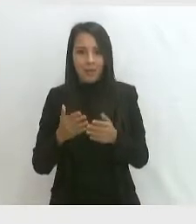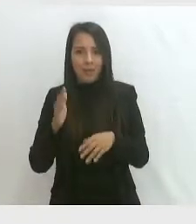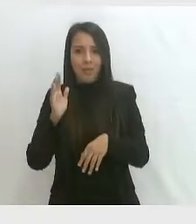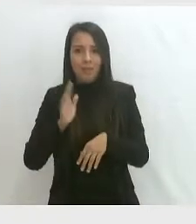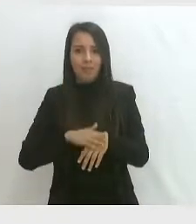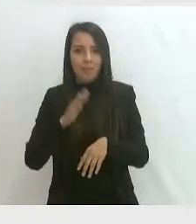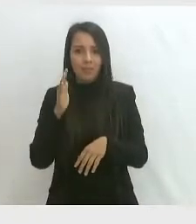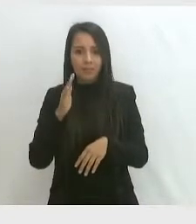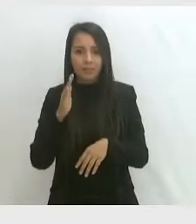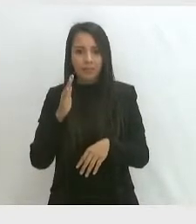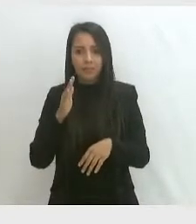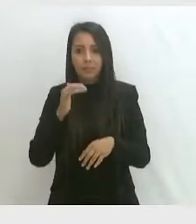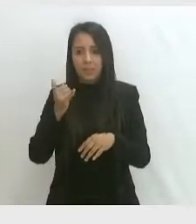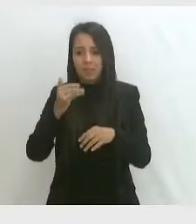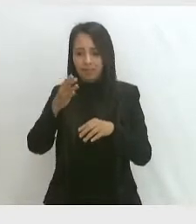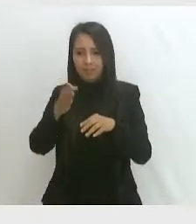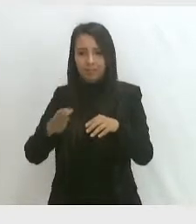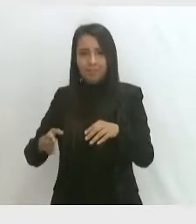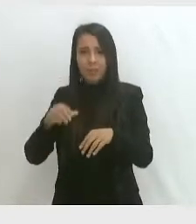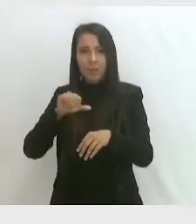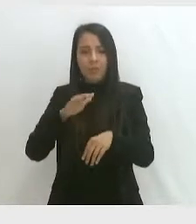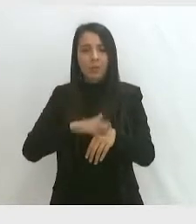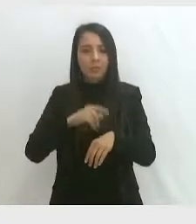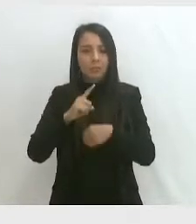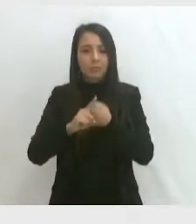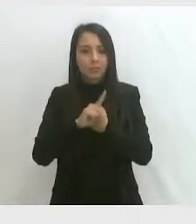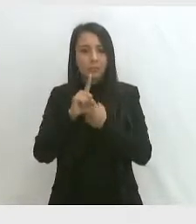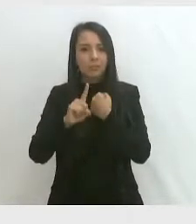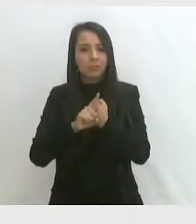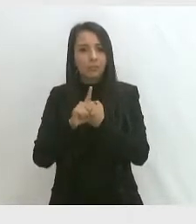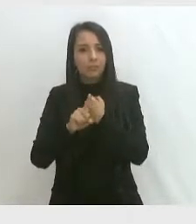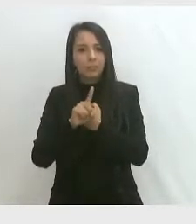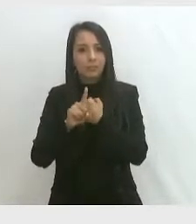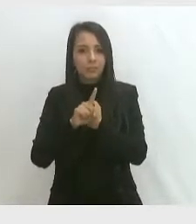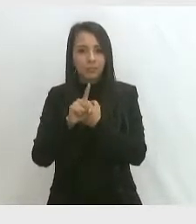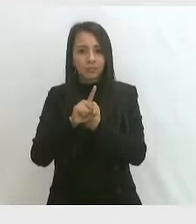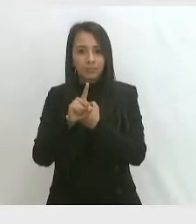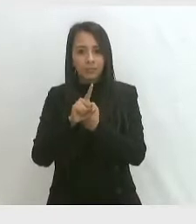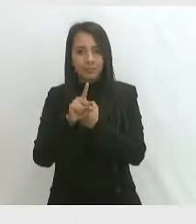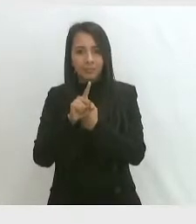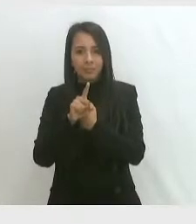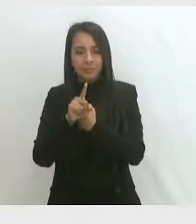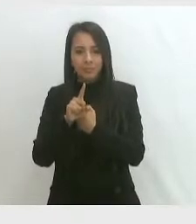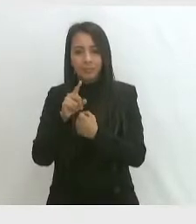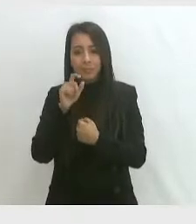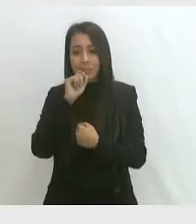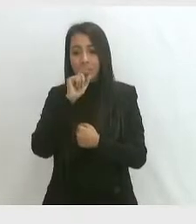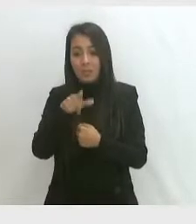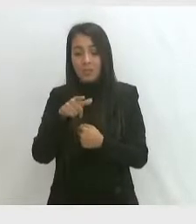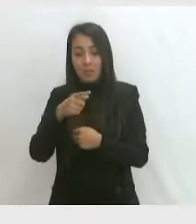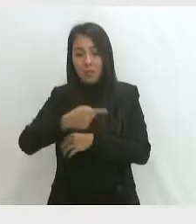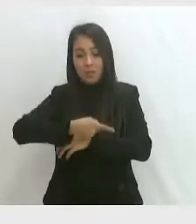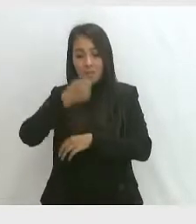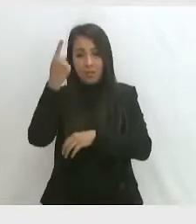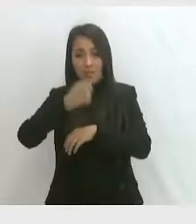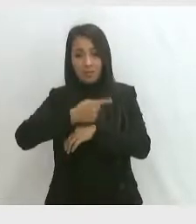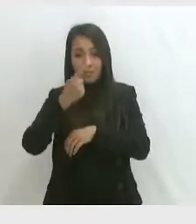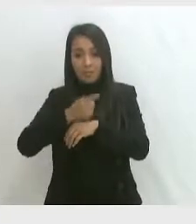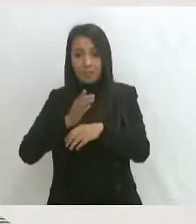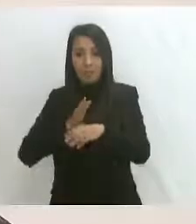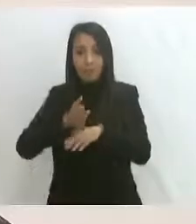trayendo hoy problemas del cruce de esta plaza de cobro por aquellos